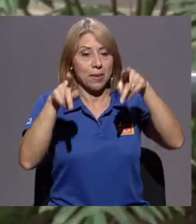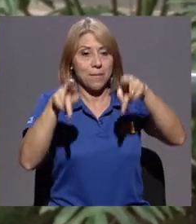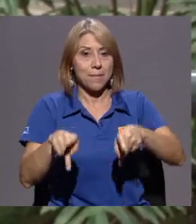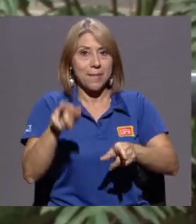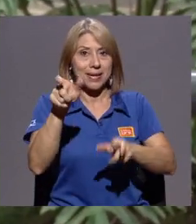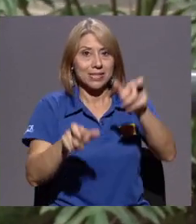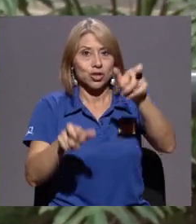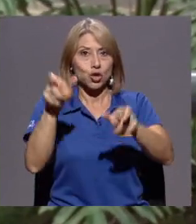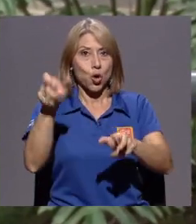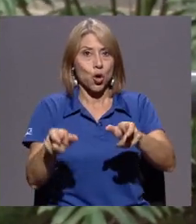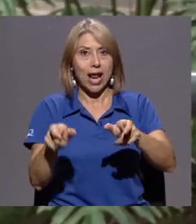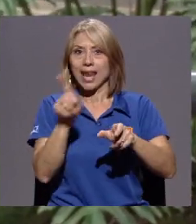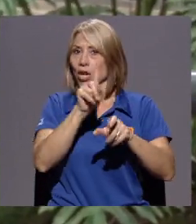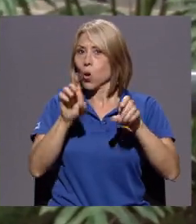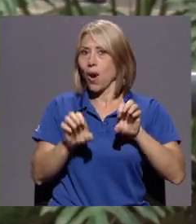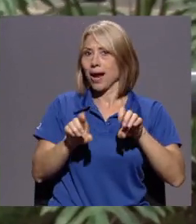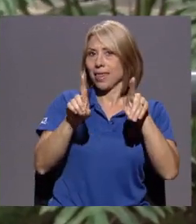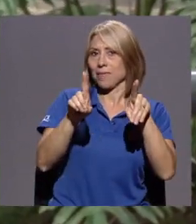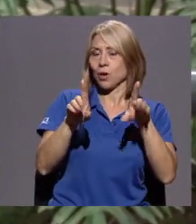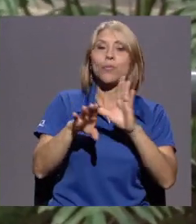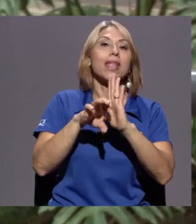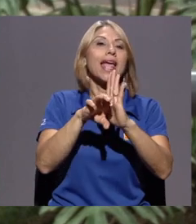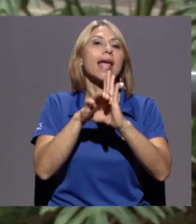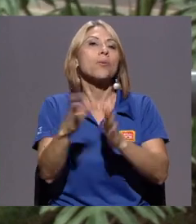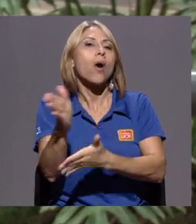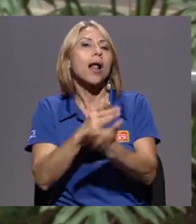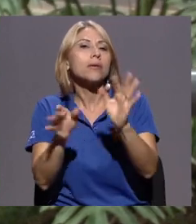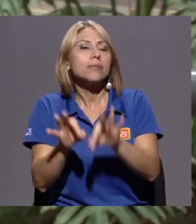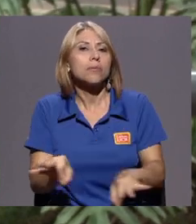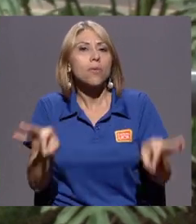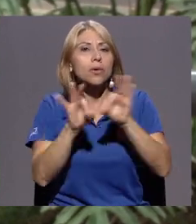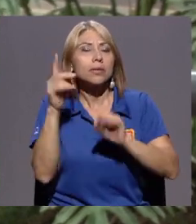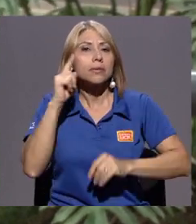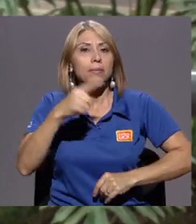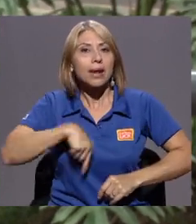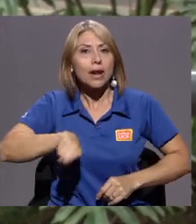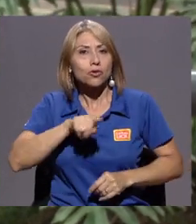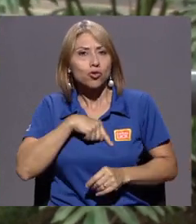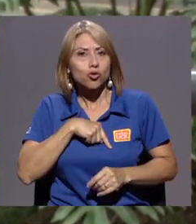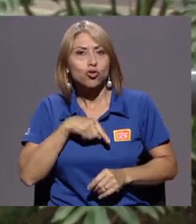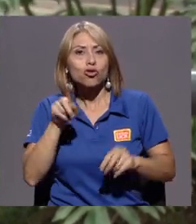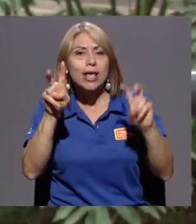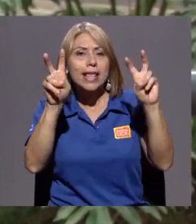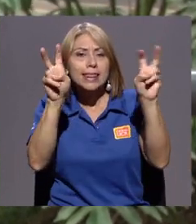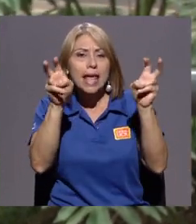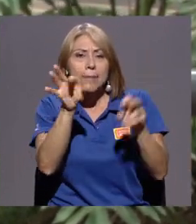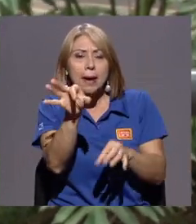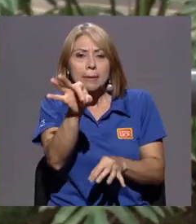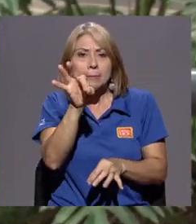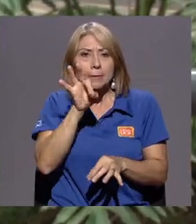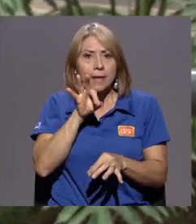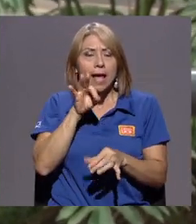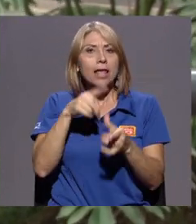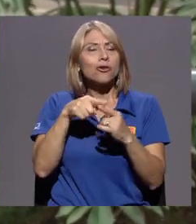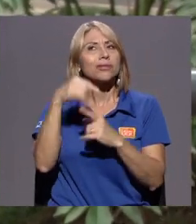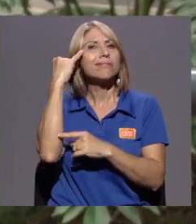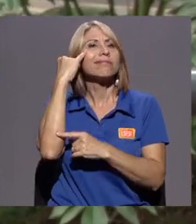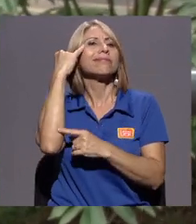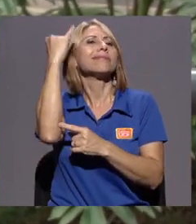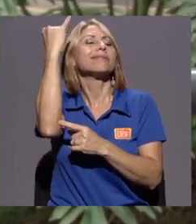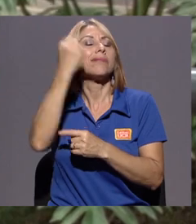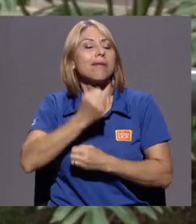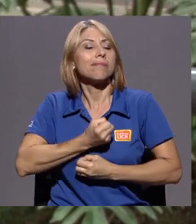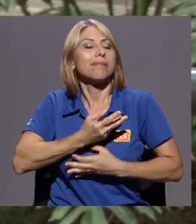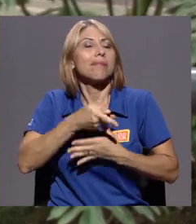tomamos algo que es significativo para nosotros y empezamos alrededor de este tema a crear una letra de forma